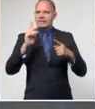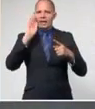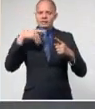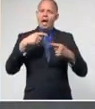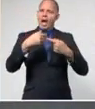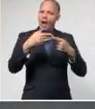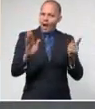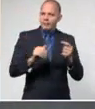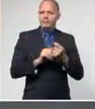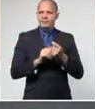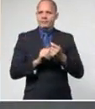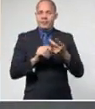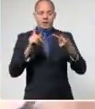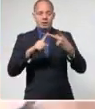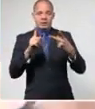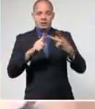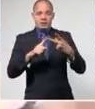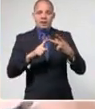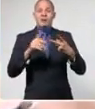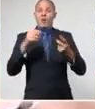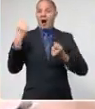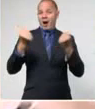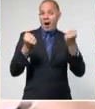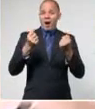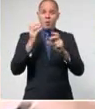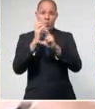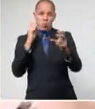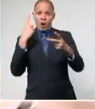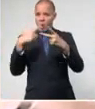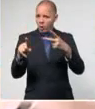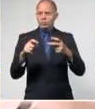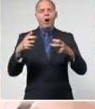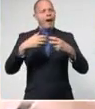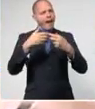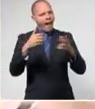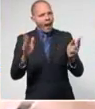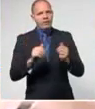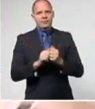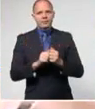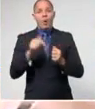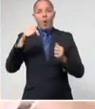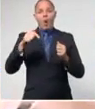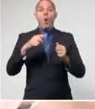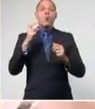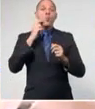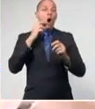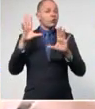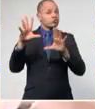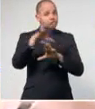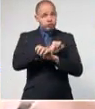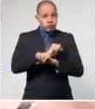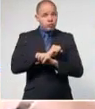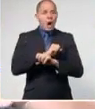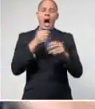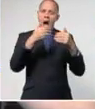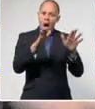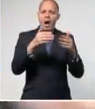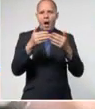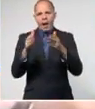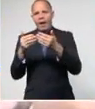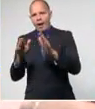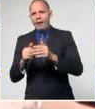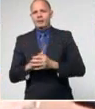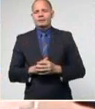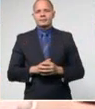transporte urbano también reinició labores. Se ha trabajado con las 17 rutas principales, 109 rutas alimentadoras